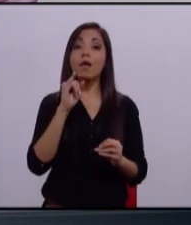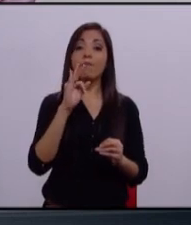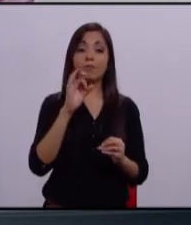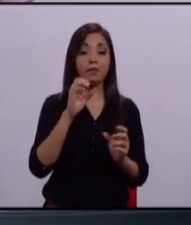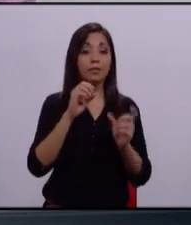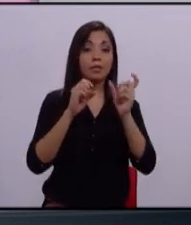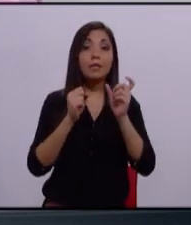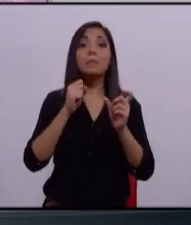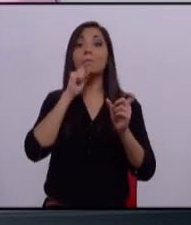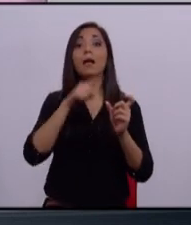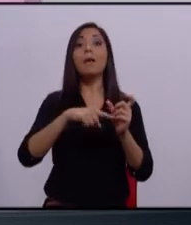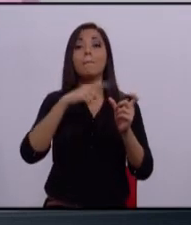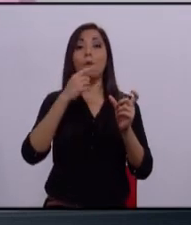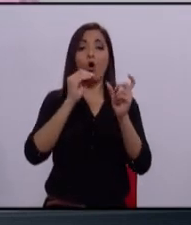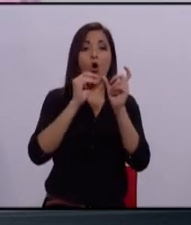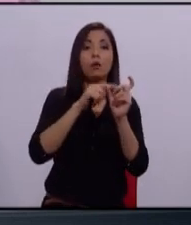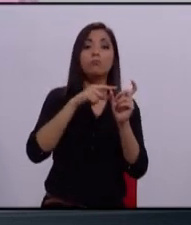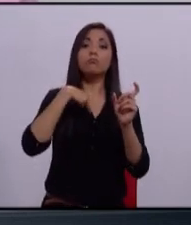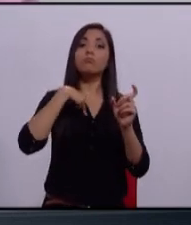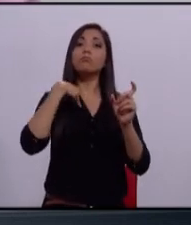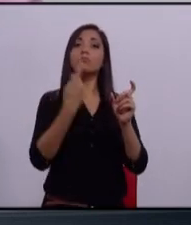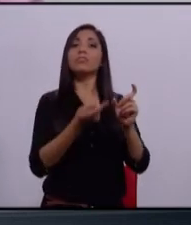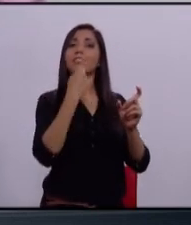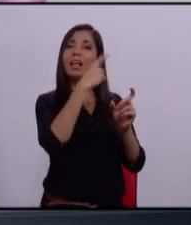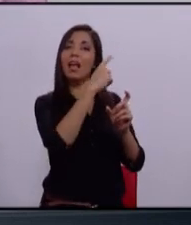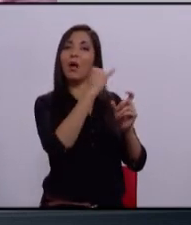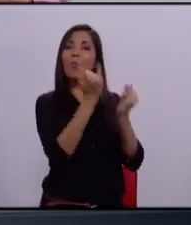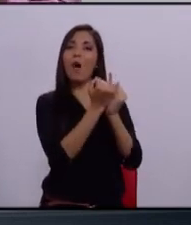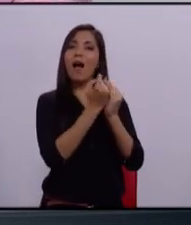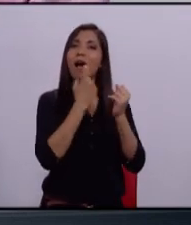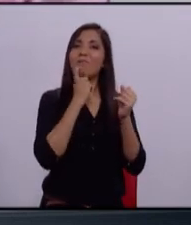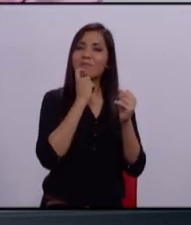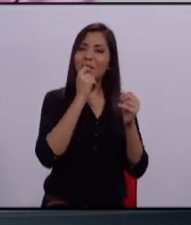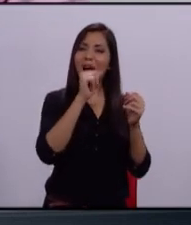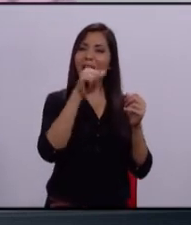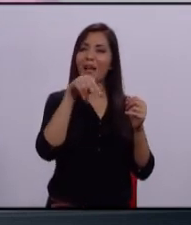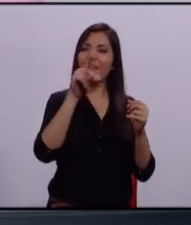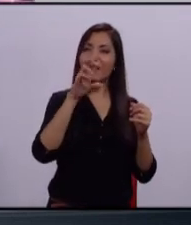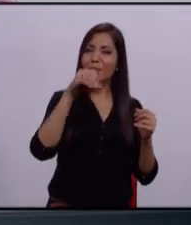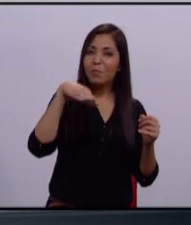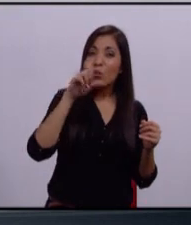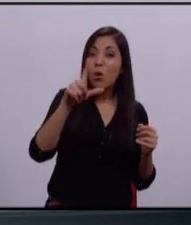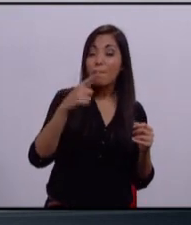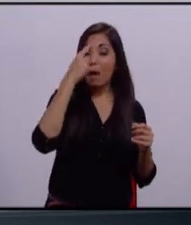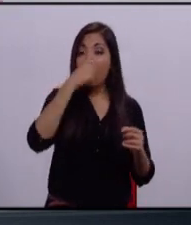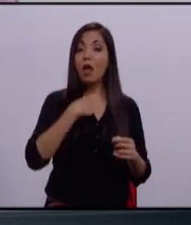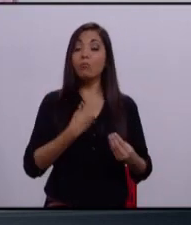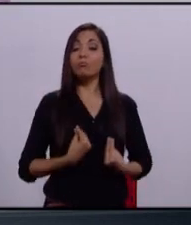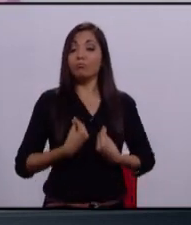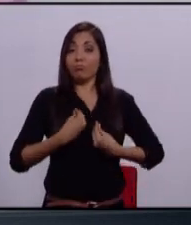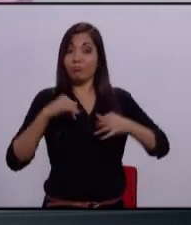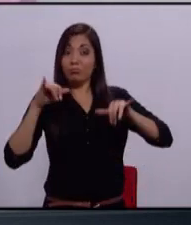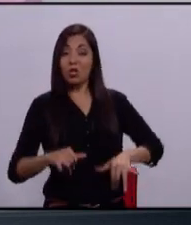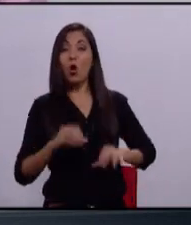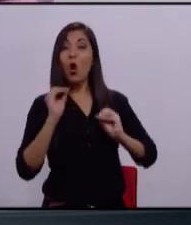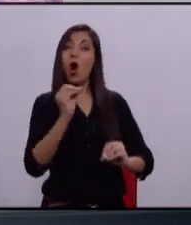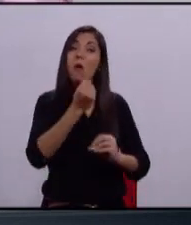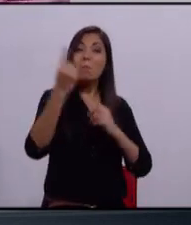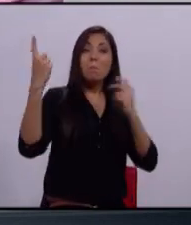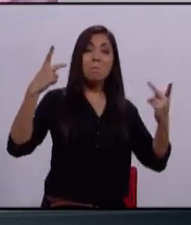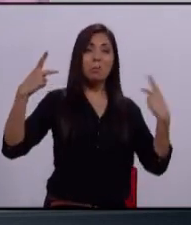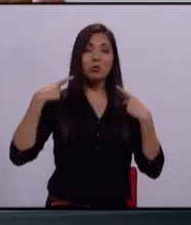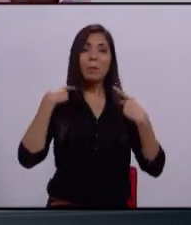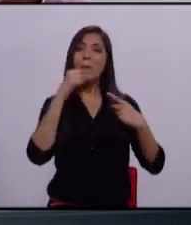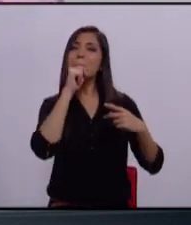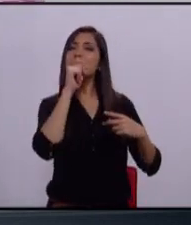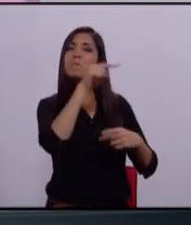Andrés Manuel, donde era del gobierno legítimo y ahora va a ser ciudadano auténtico? ¿Acaso esa gente que viene de